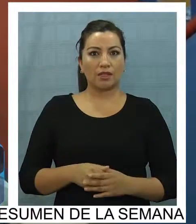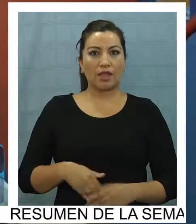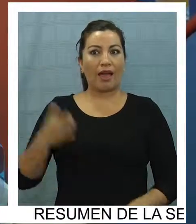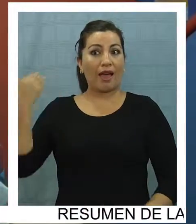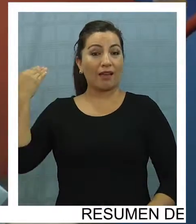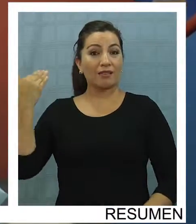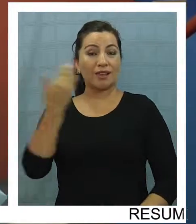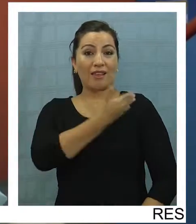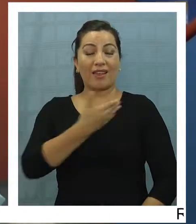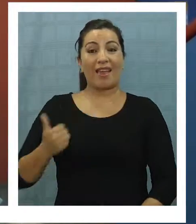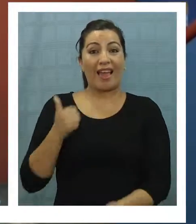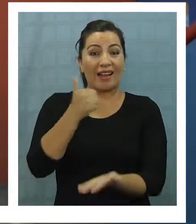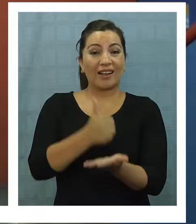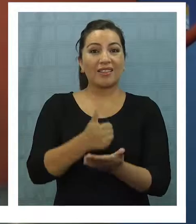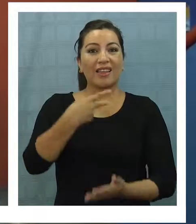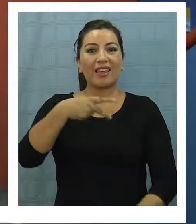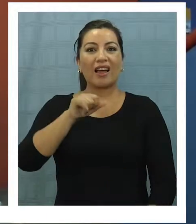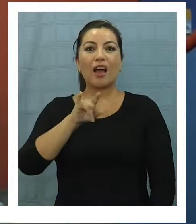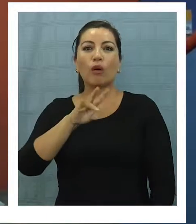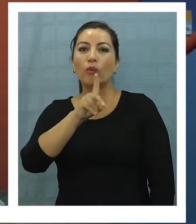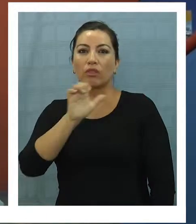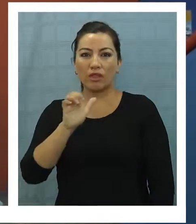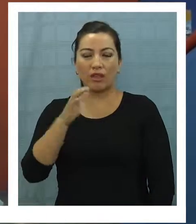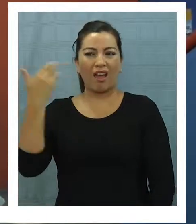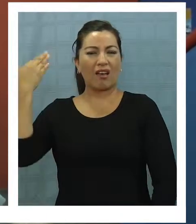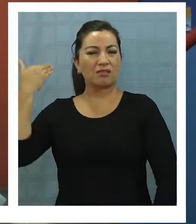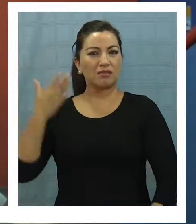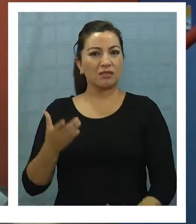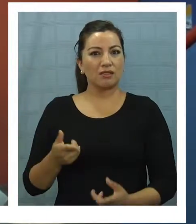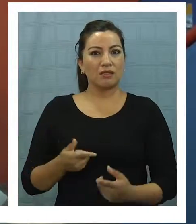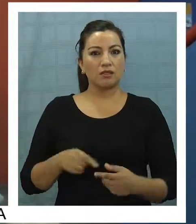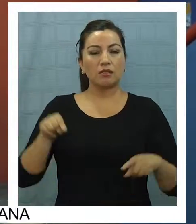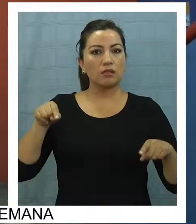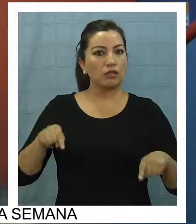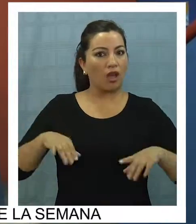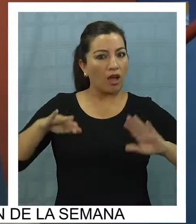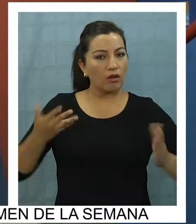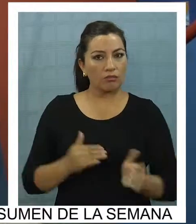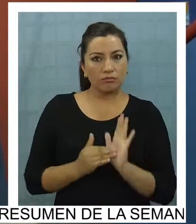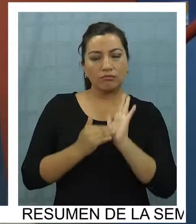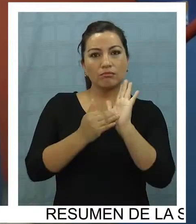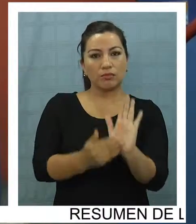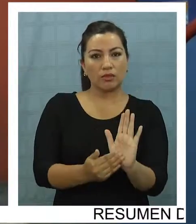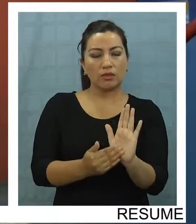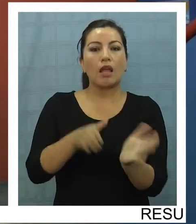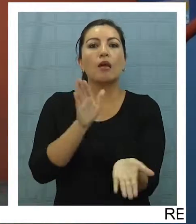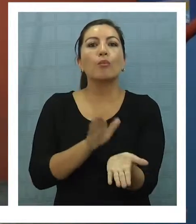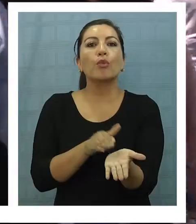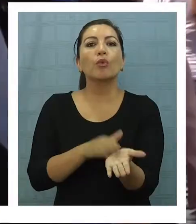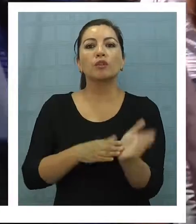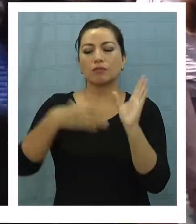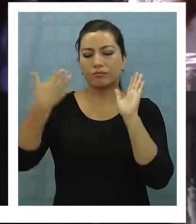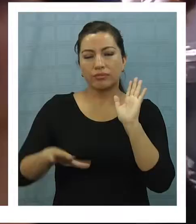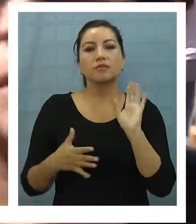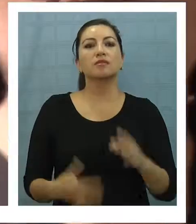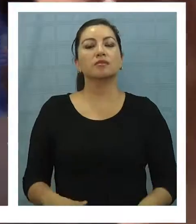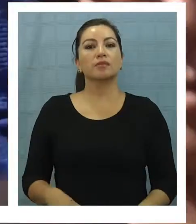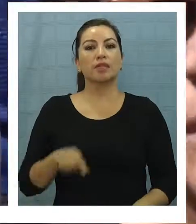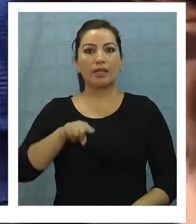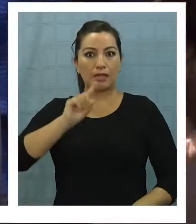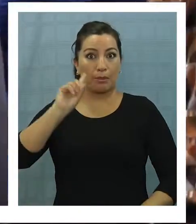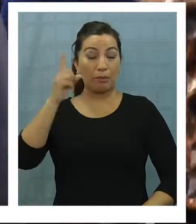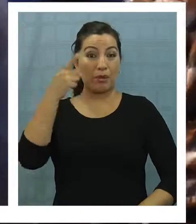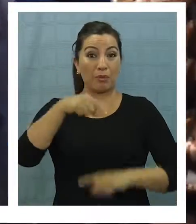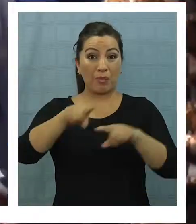alcalde Jado de un partido, fue lo que se destaca es la propuesta concreta. Este